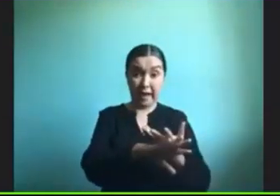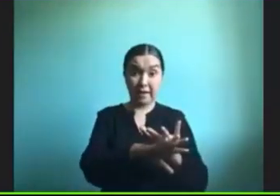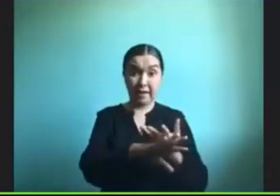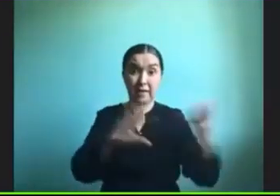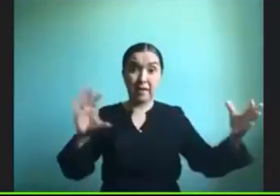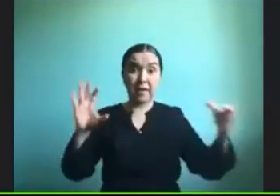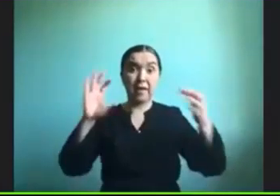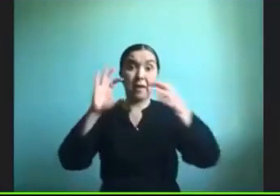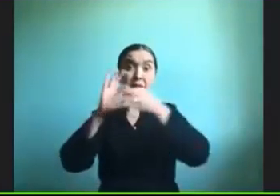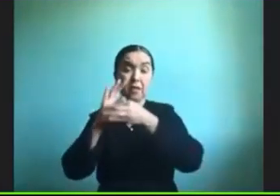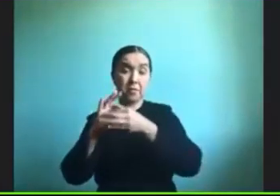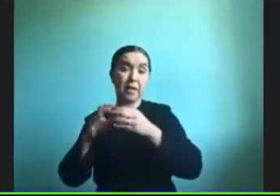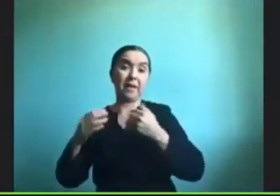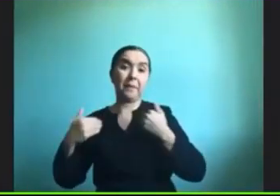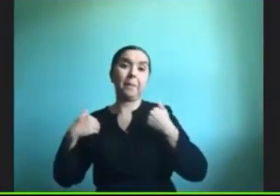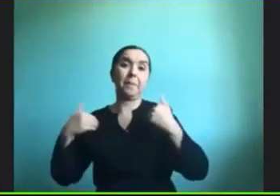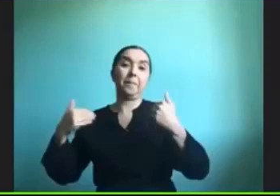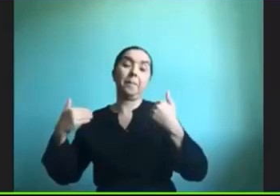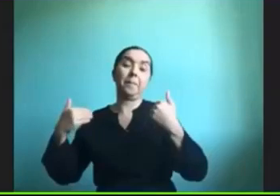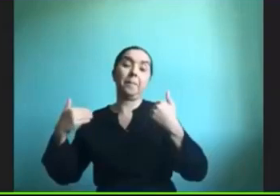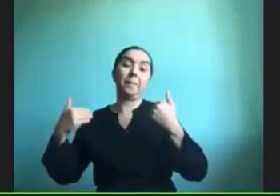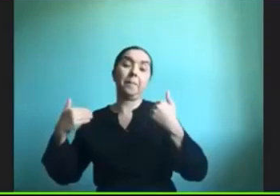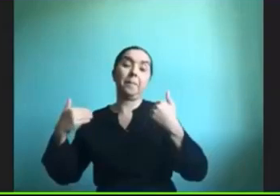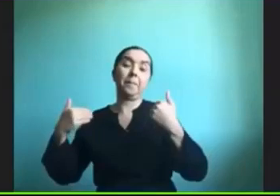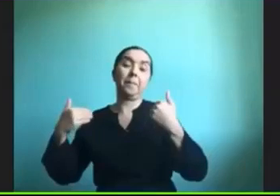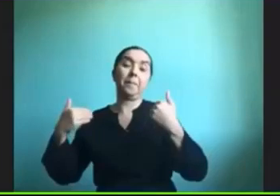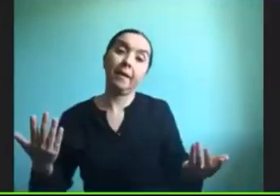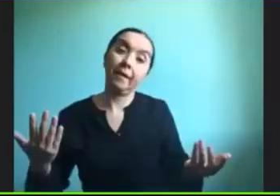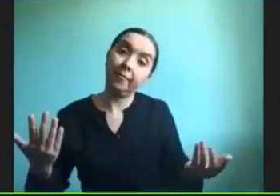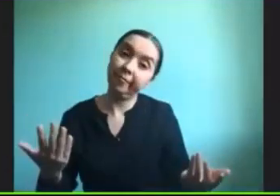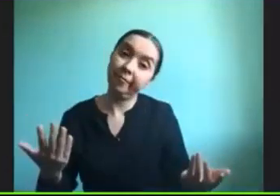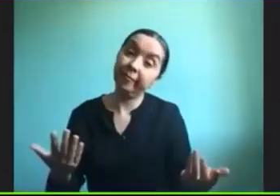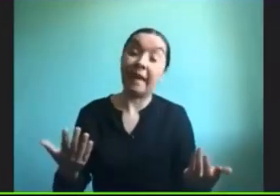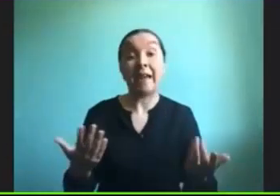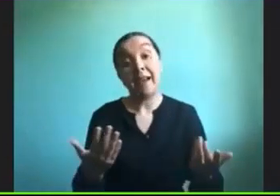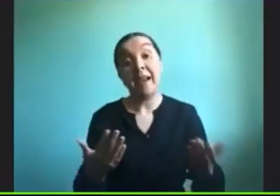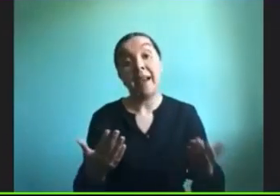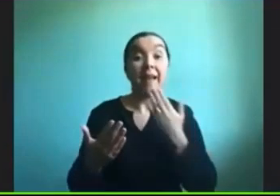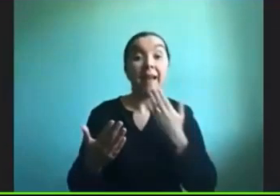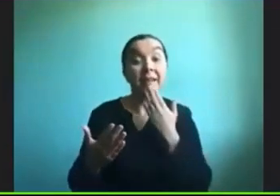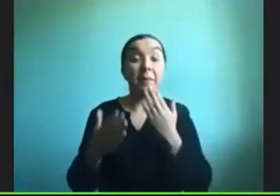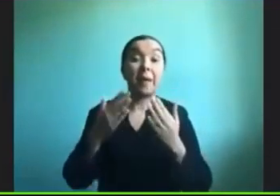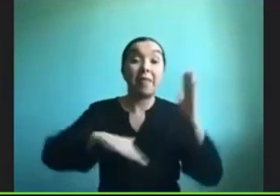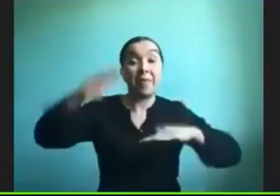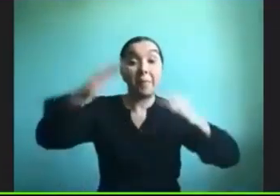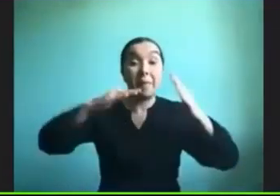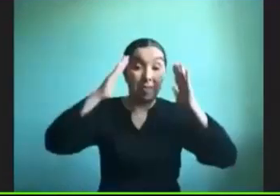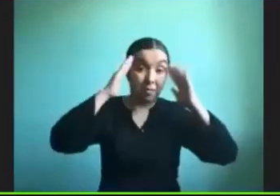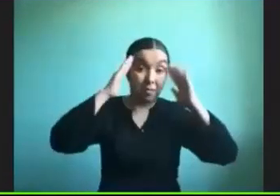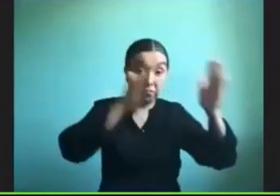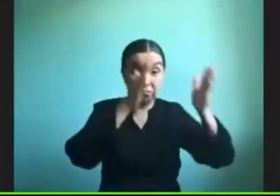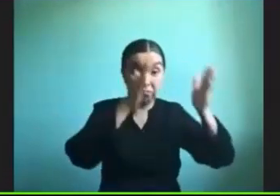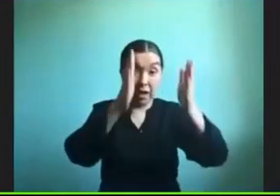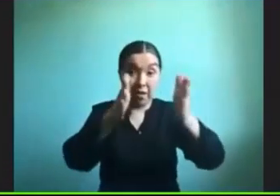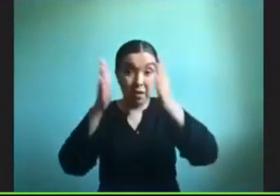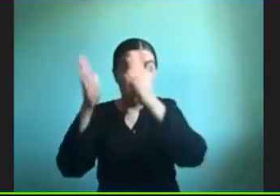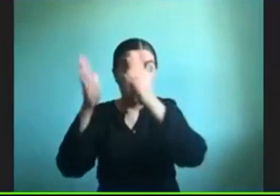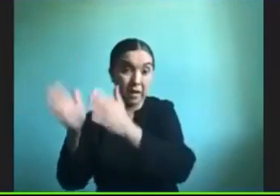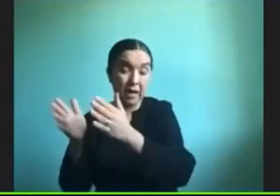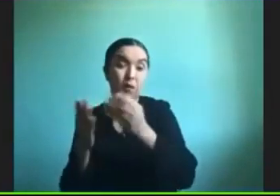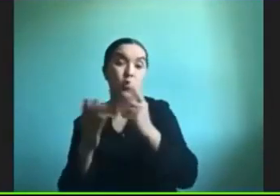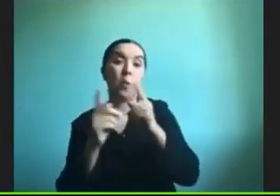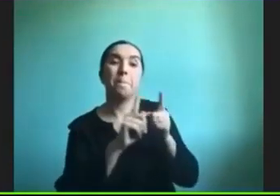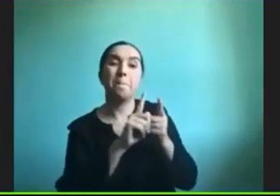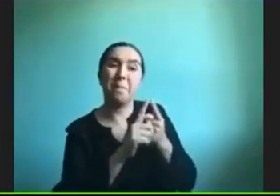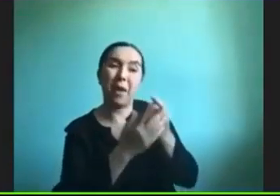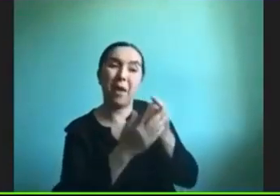ahí va a depender también como de cada caso lo que nosotros hacemos usualmente es hacer la evaluación funcional de los movimientos y